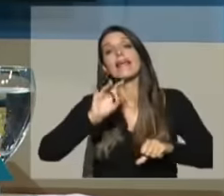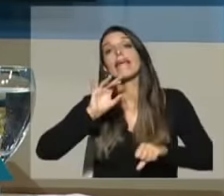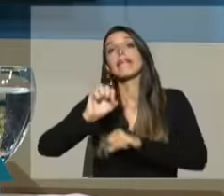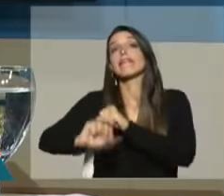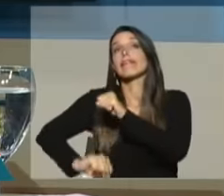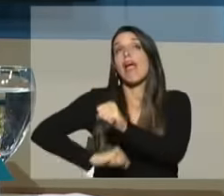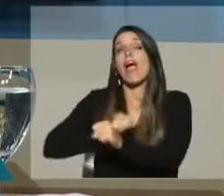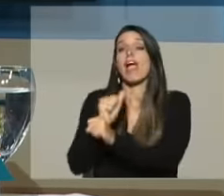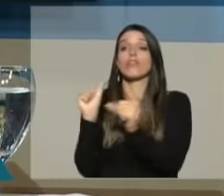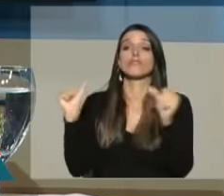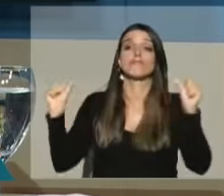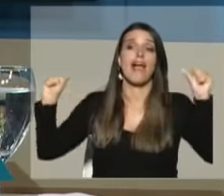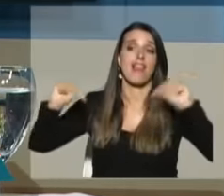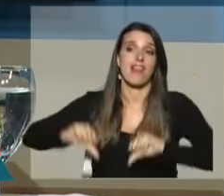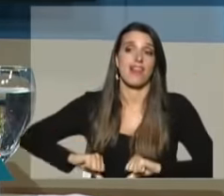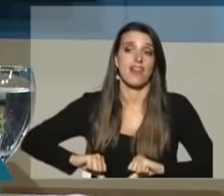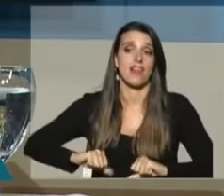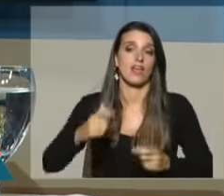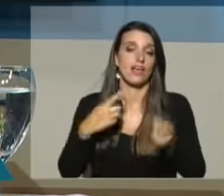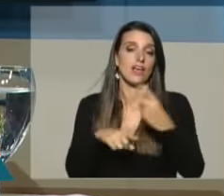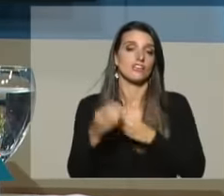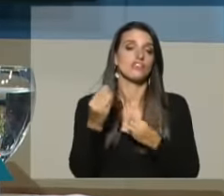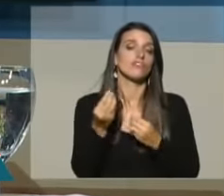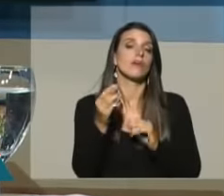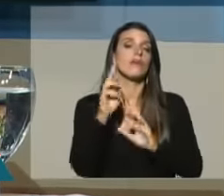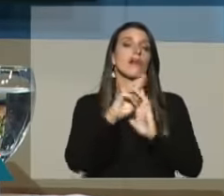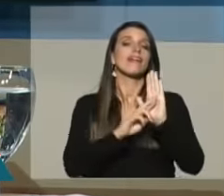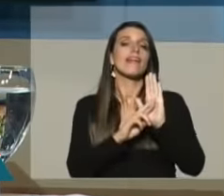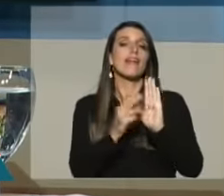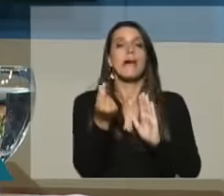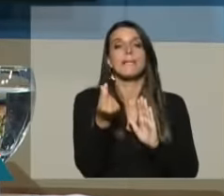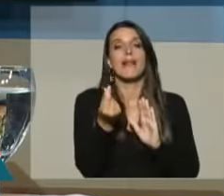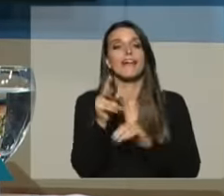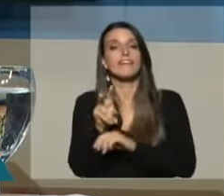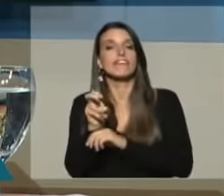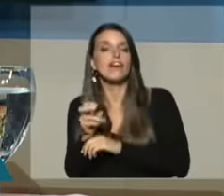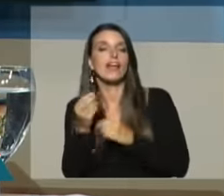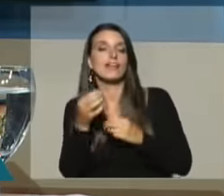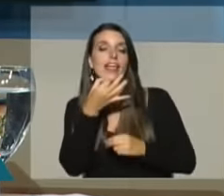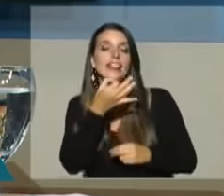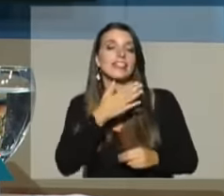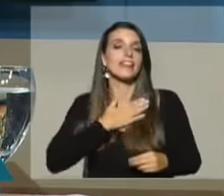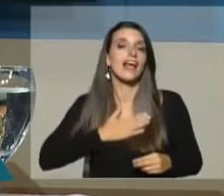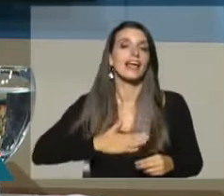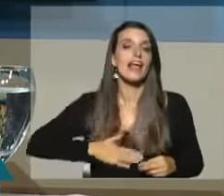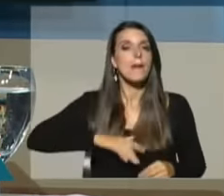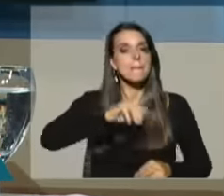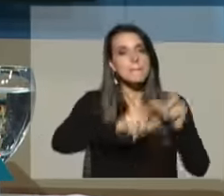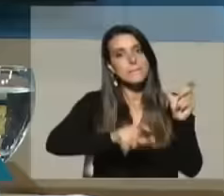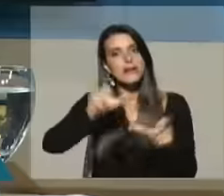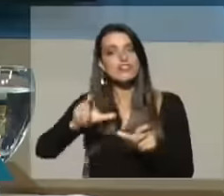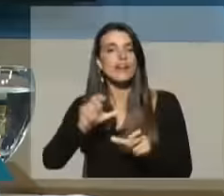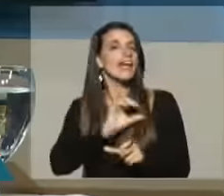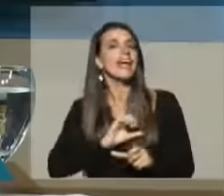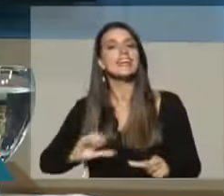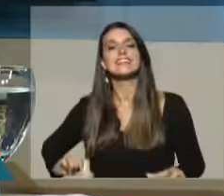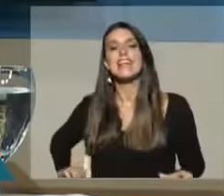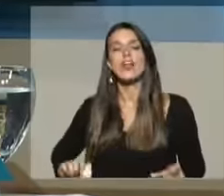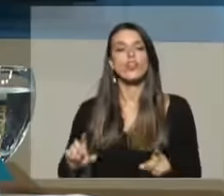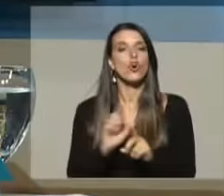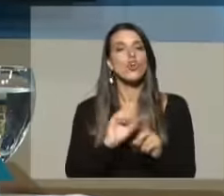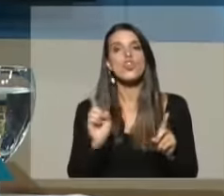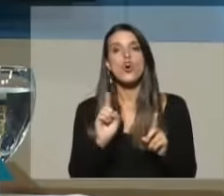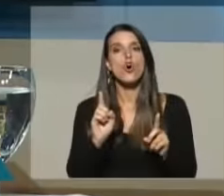Y en ese sentido, la regla fiscal es lo que le da la tranquilidad a la ciudadanía que el Estado no va a